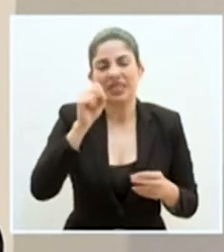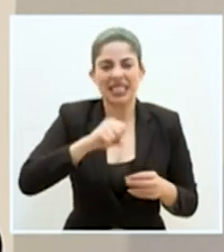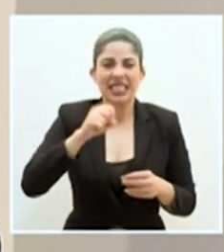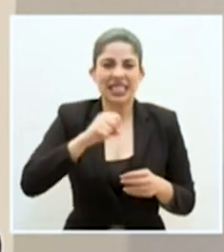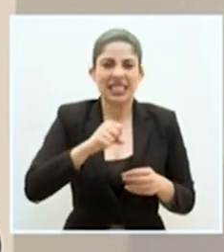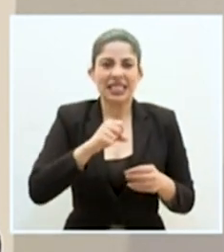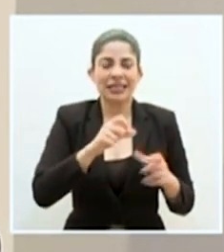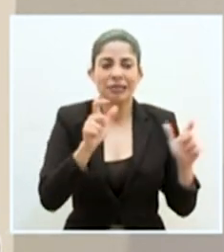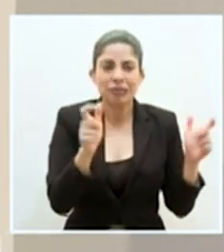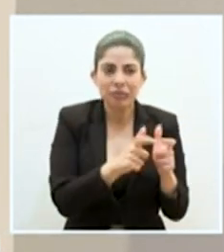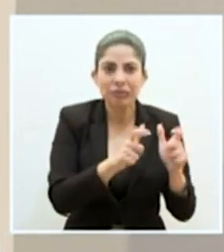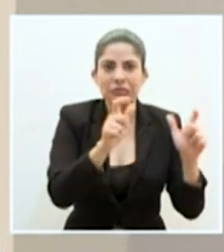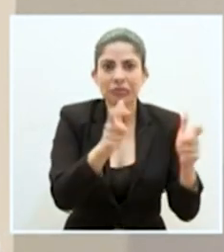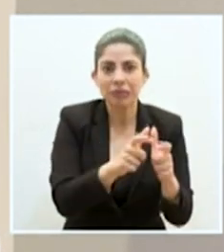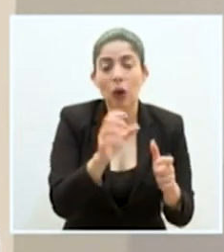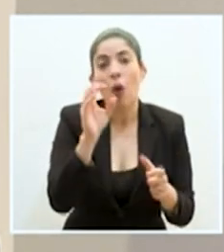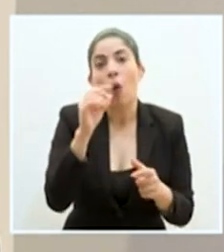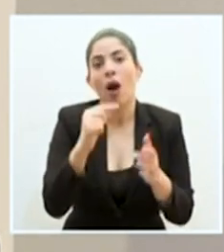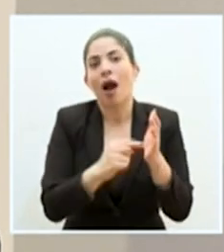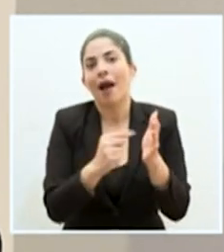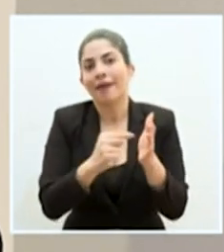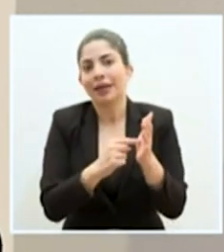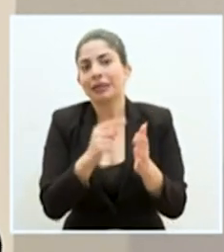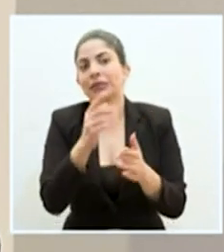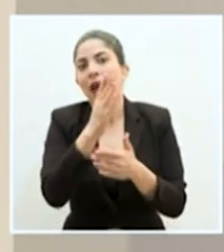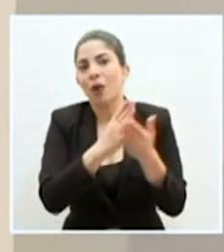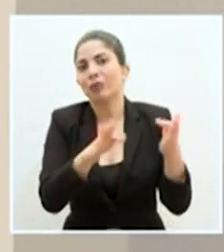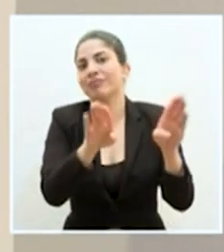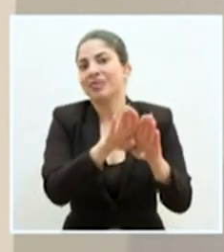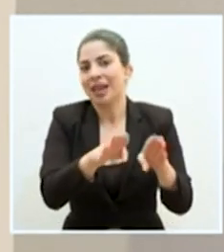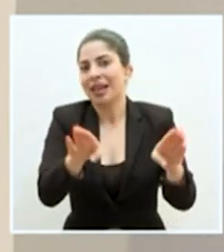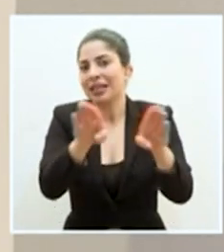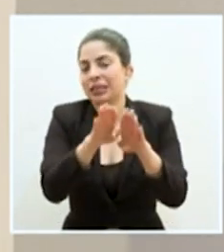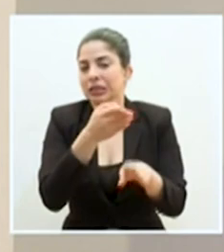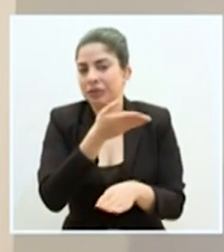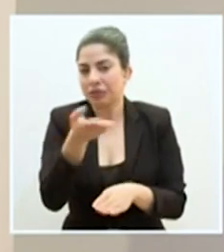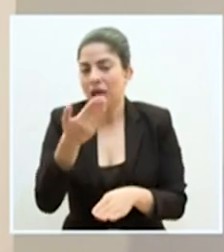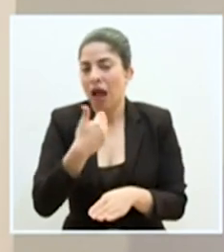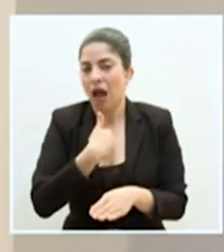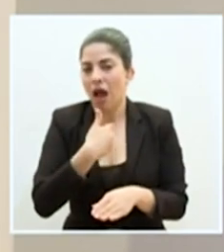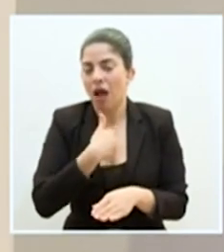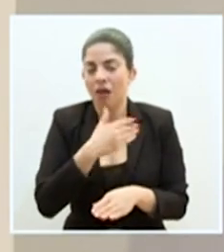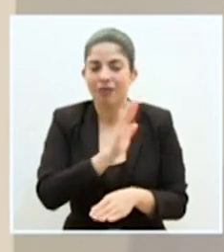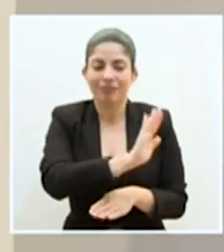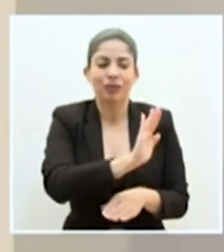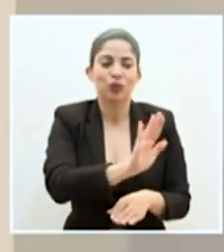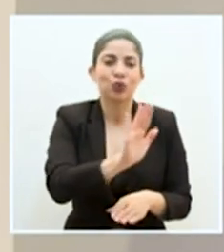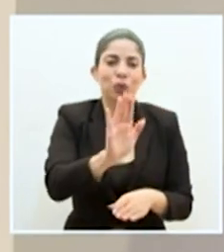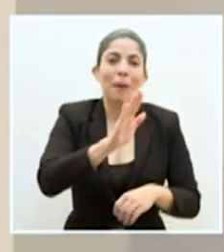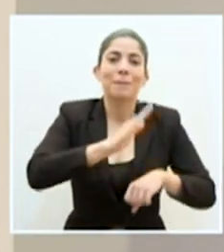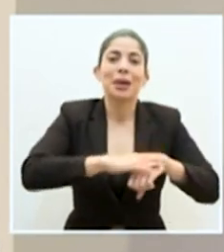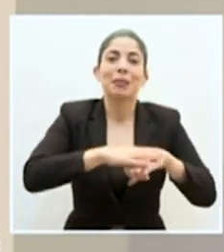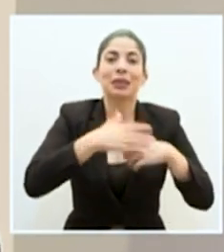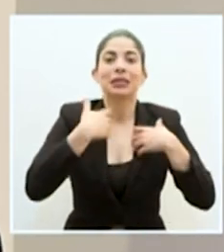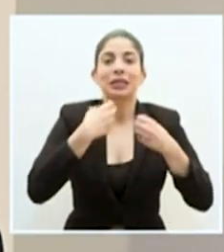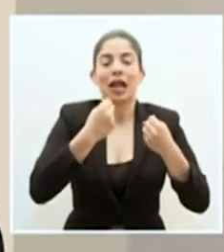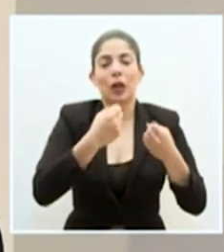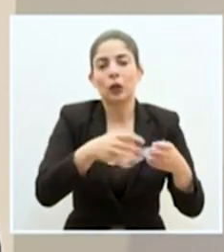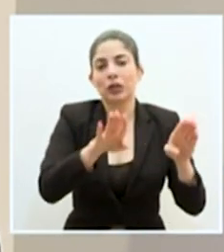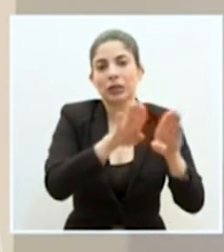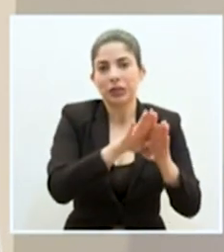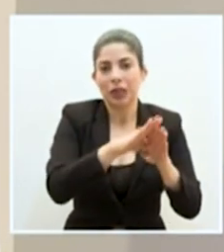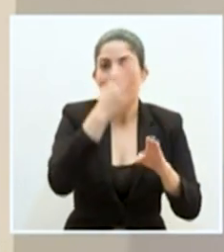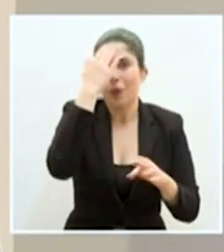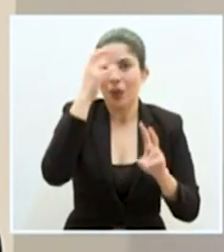disminuyendo su aforo o en algunos momentos también suspendiendo su permiso sanitario de funcionamiento